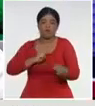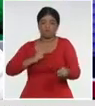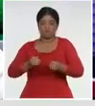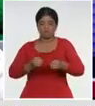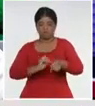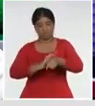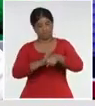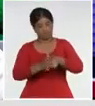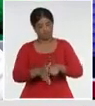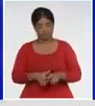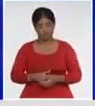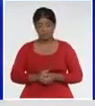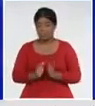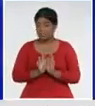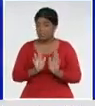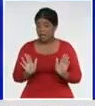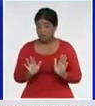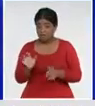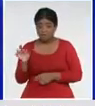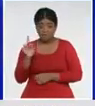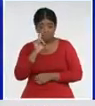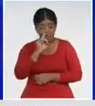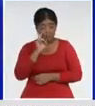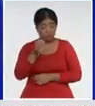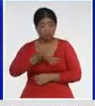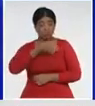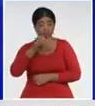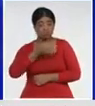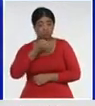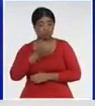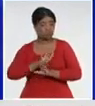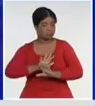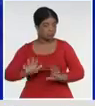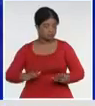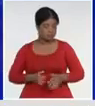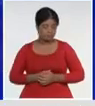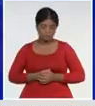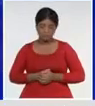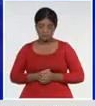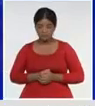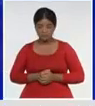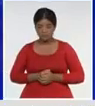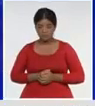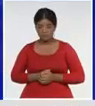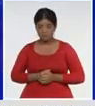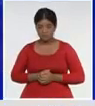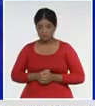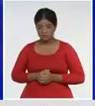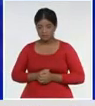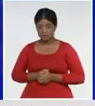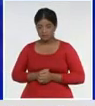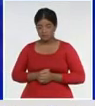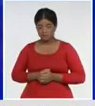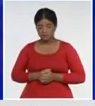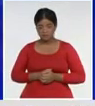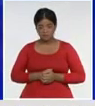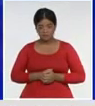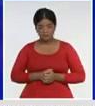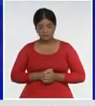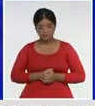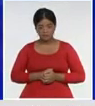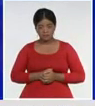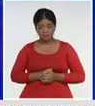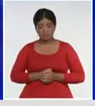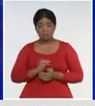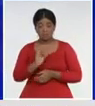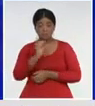hasta aquí Pepe, creo que los argumentos, son suficientes, y muy sólidos, doctor, así es, en conferencia de